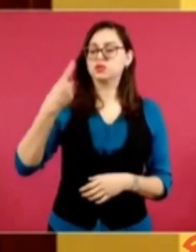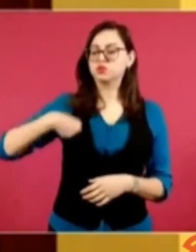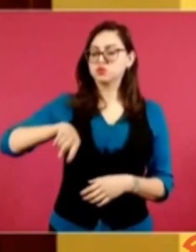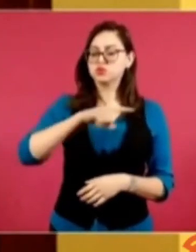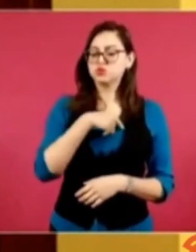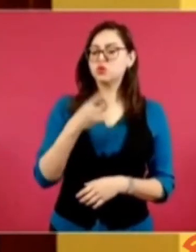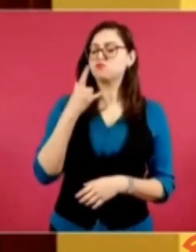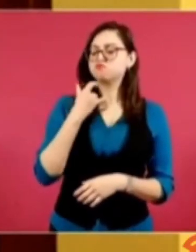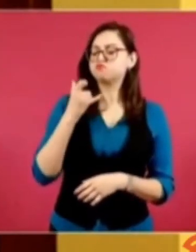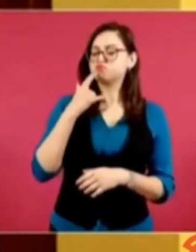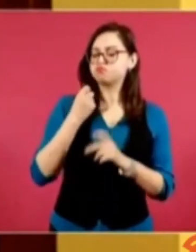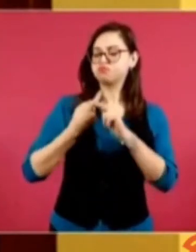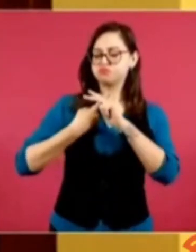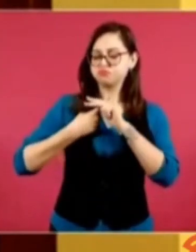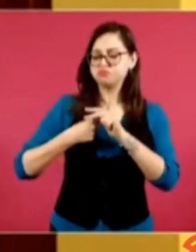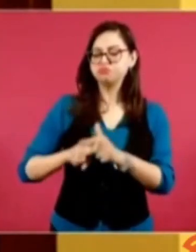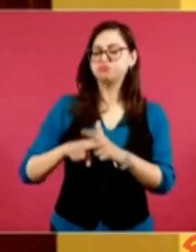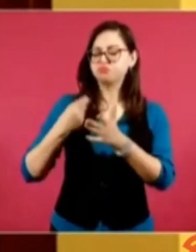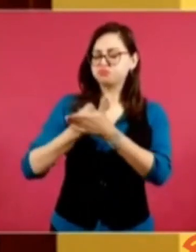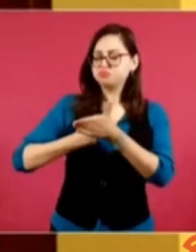repartiendo volantes